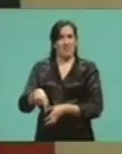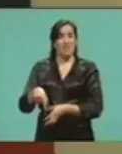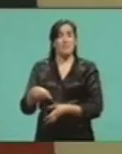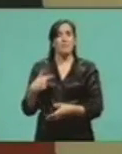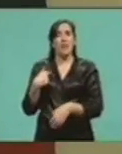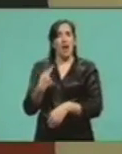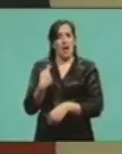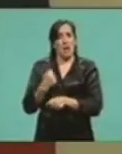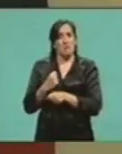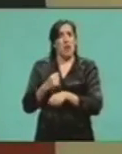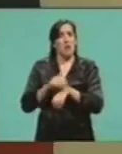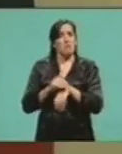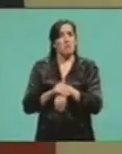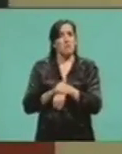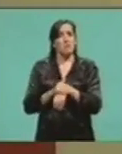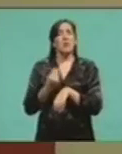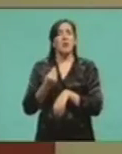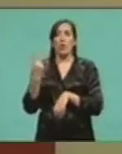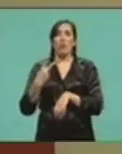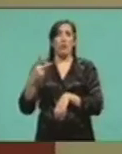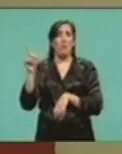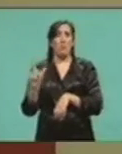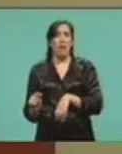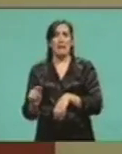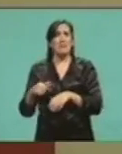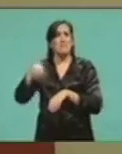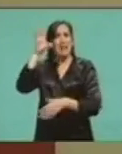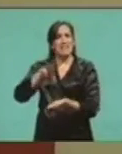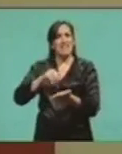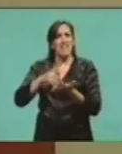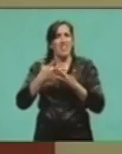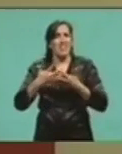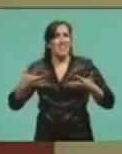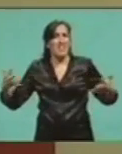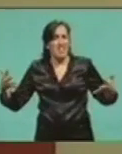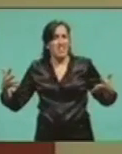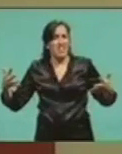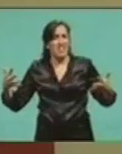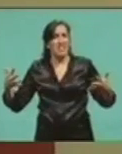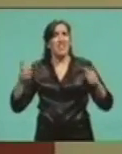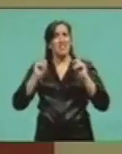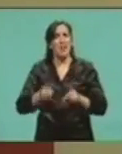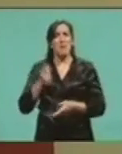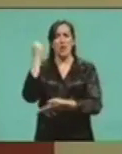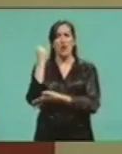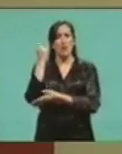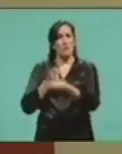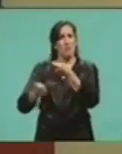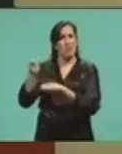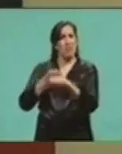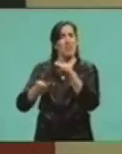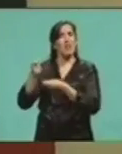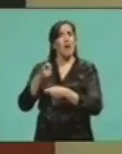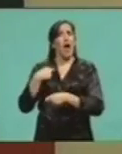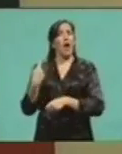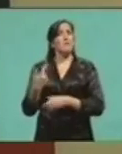por ser los dos países más voluminosos en territorio y en monto de la economía, tenemos